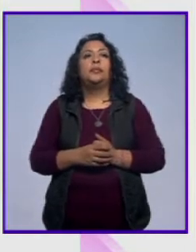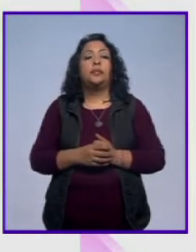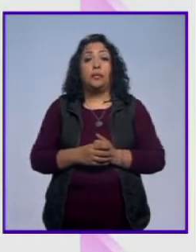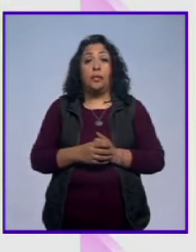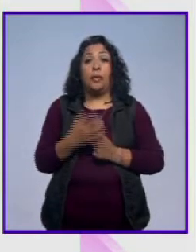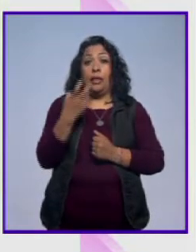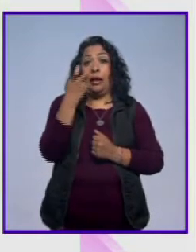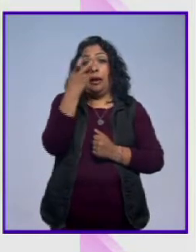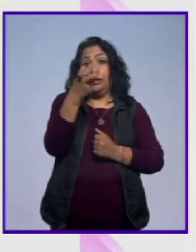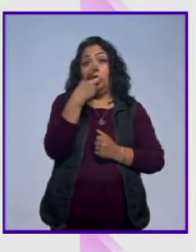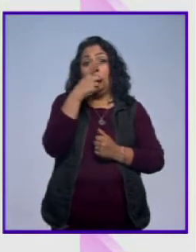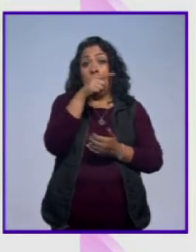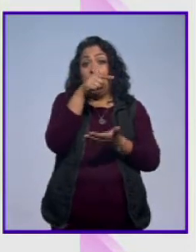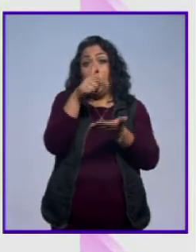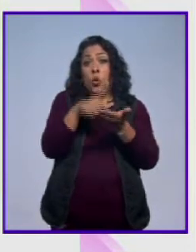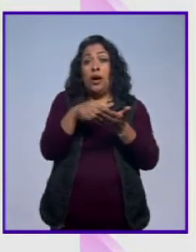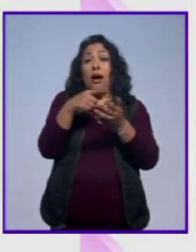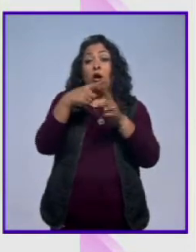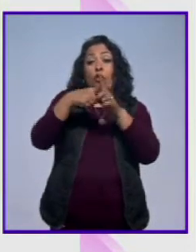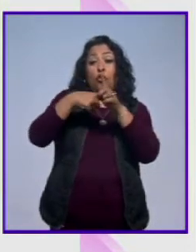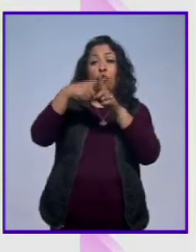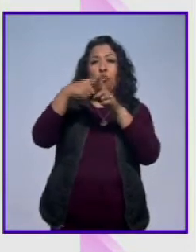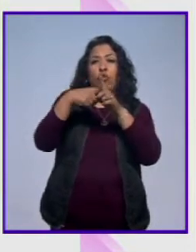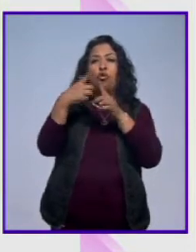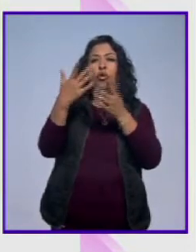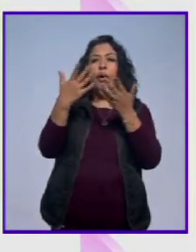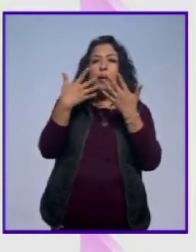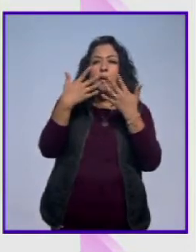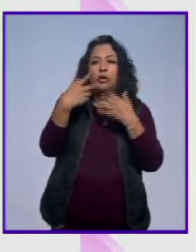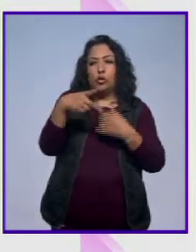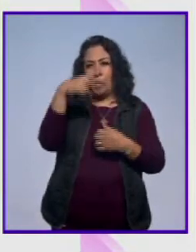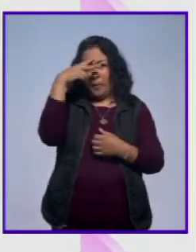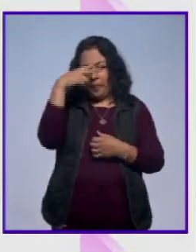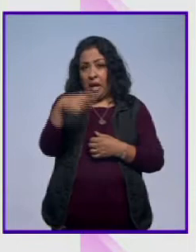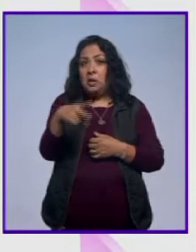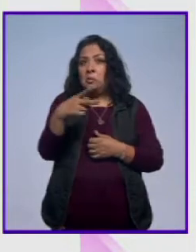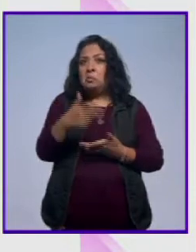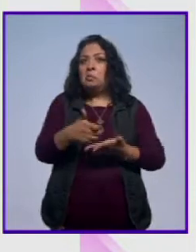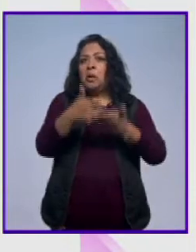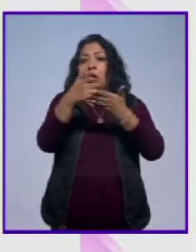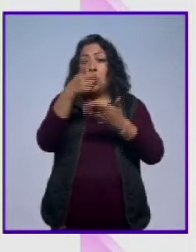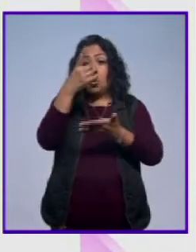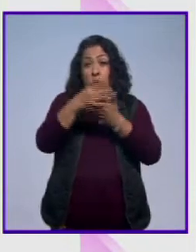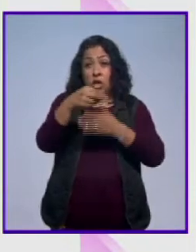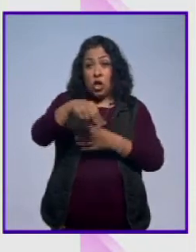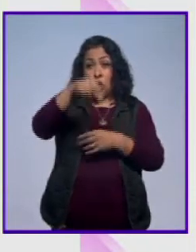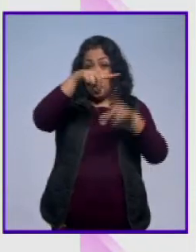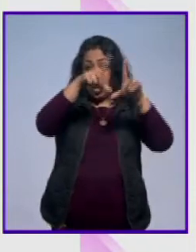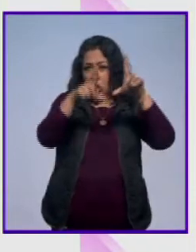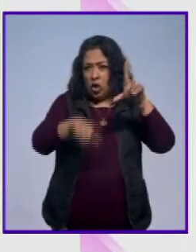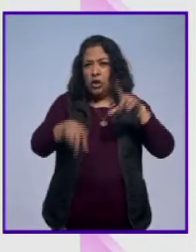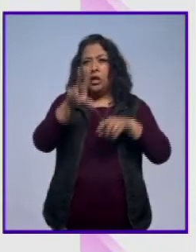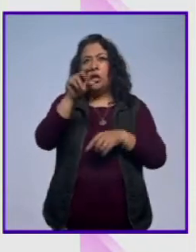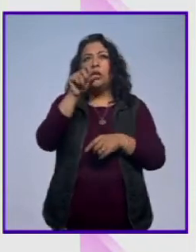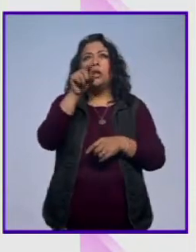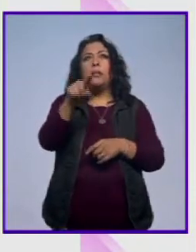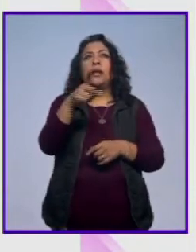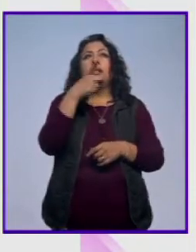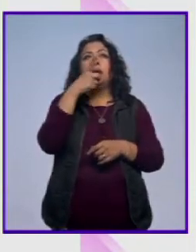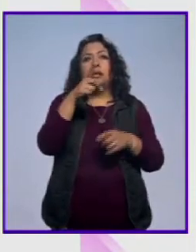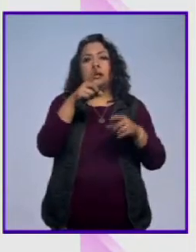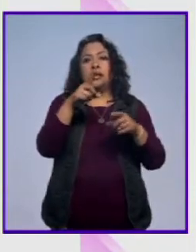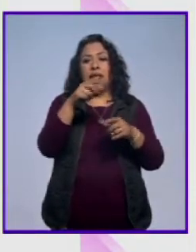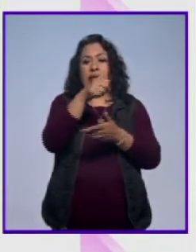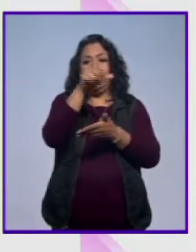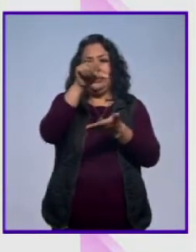eso que comentas de las regiones, el clima de México se presta mucho para eso y no solo en el norte del país, el mismo entrevistado lo comentaba, en